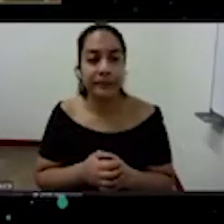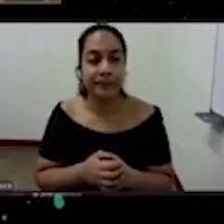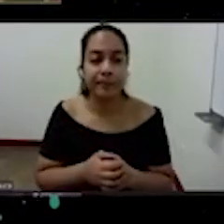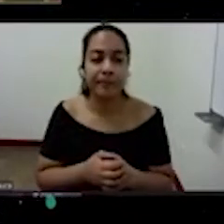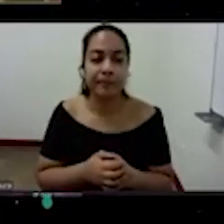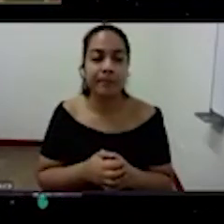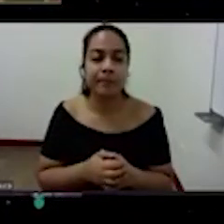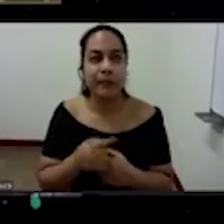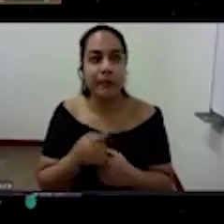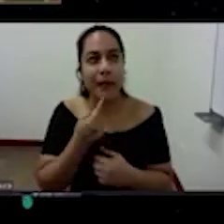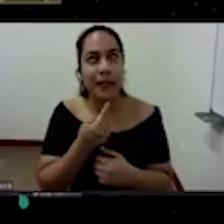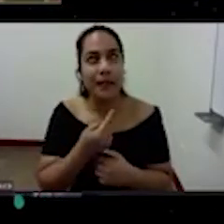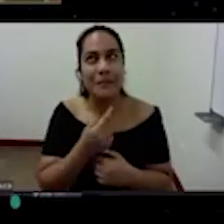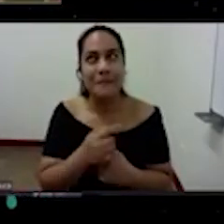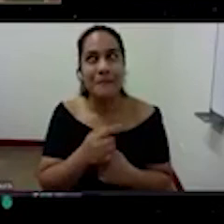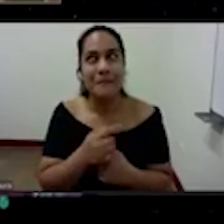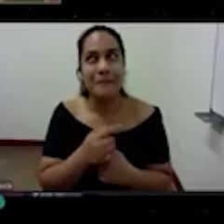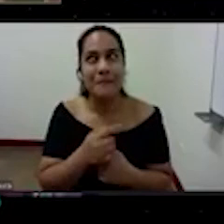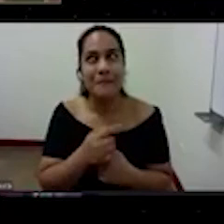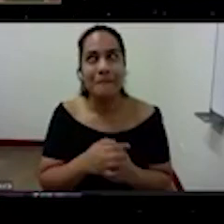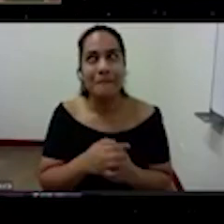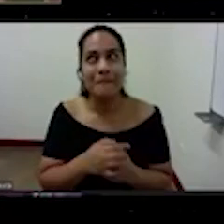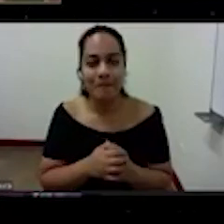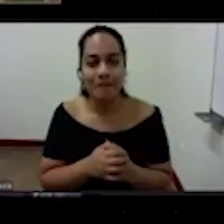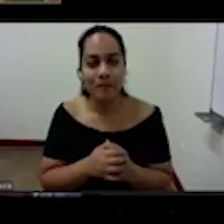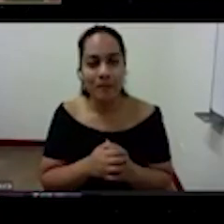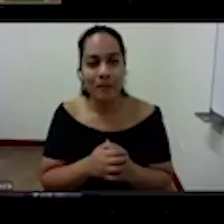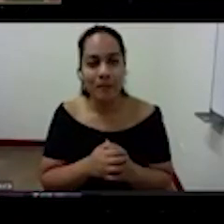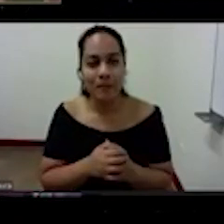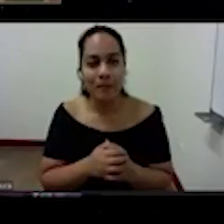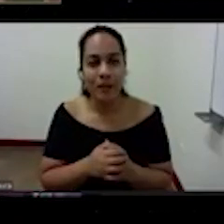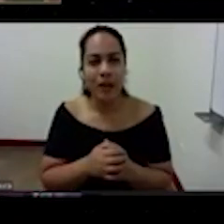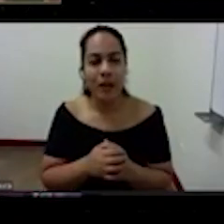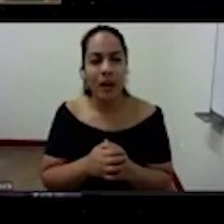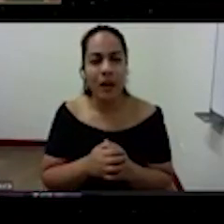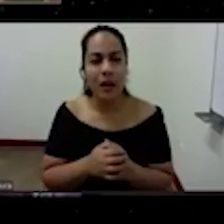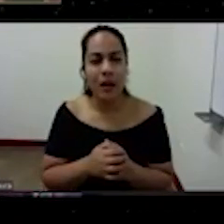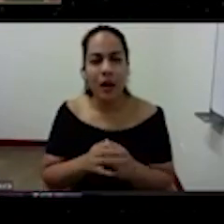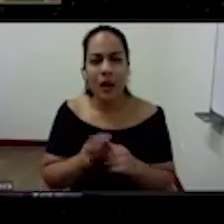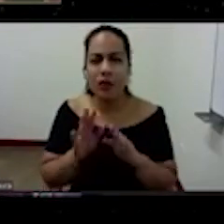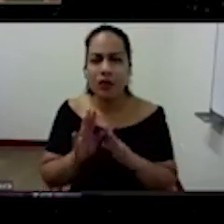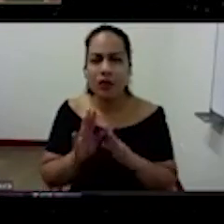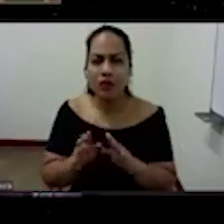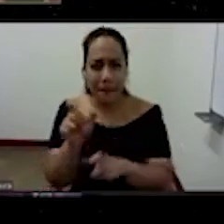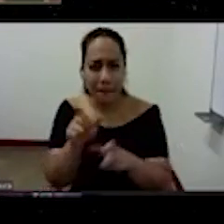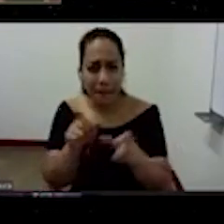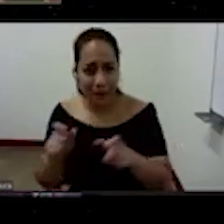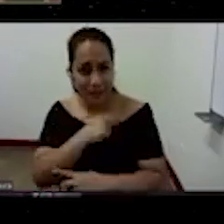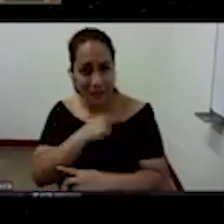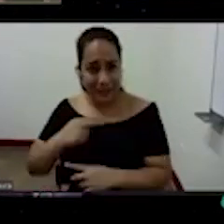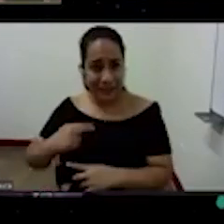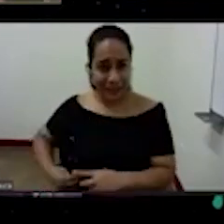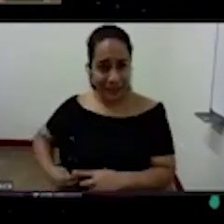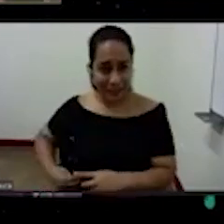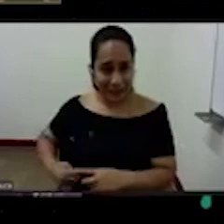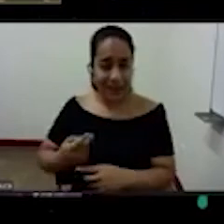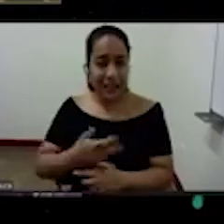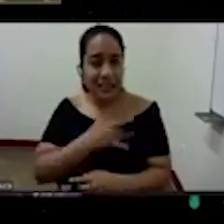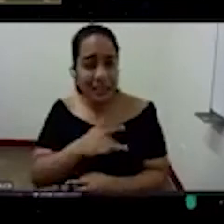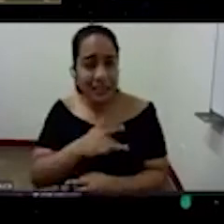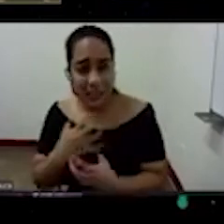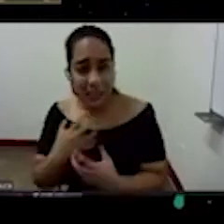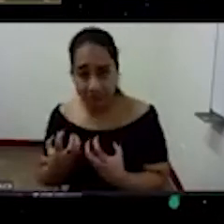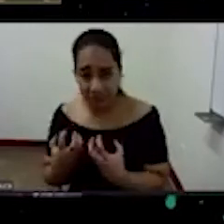que la mente china no se siente humillada como la mente